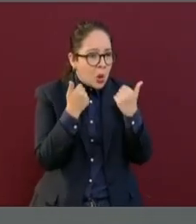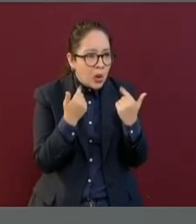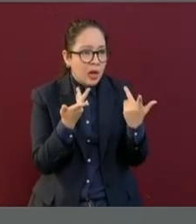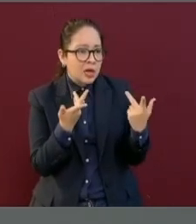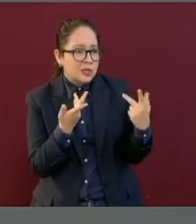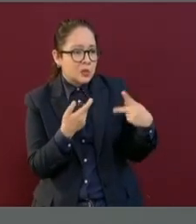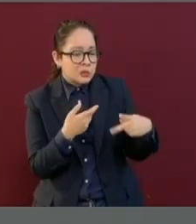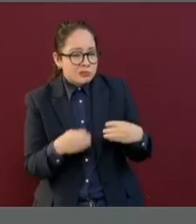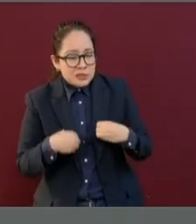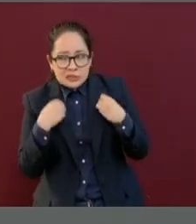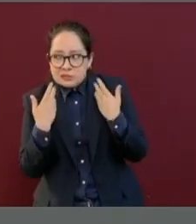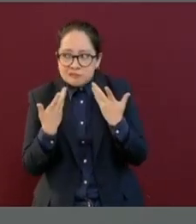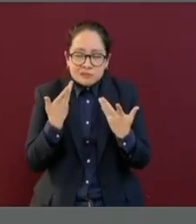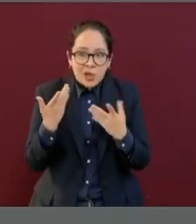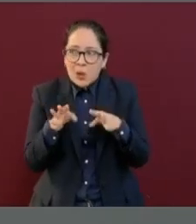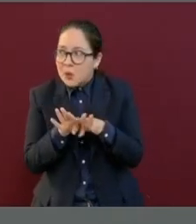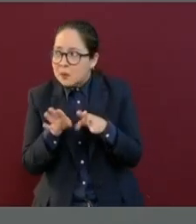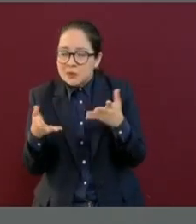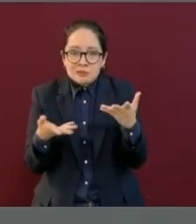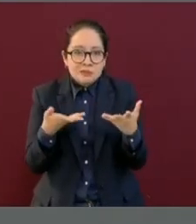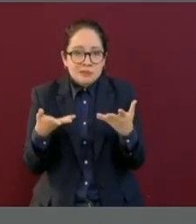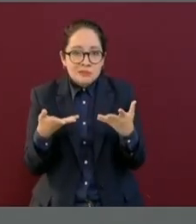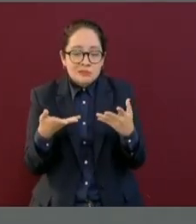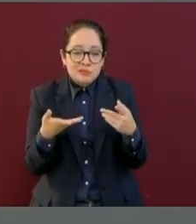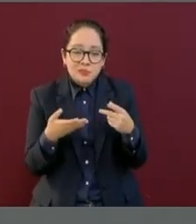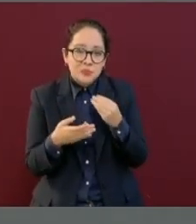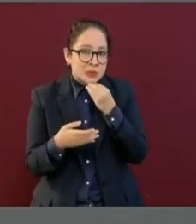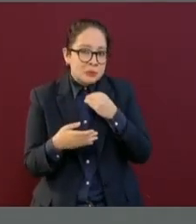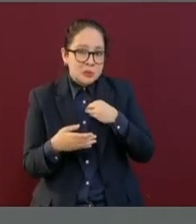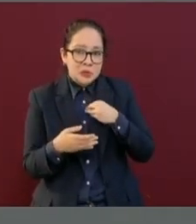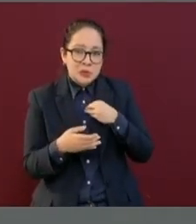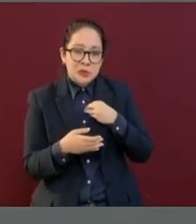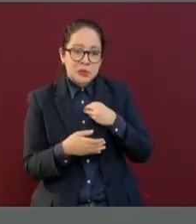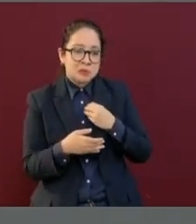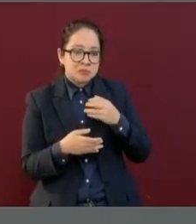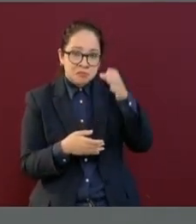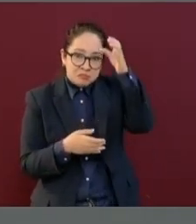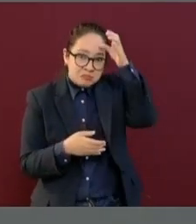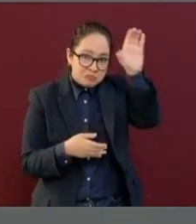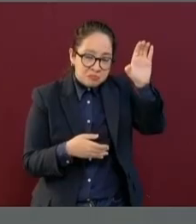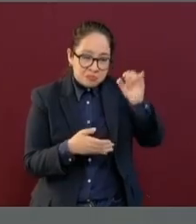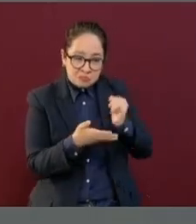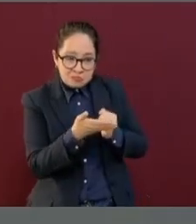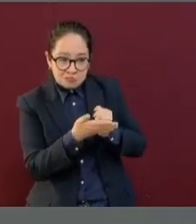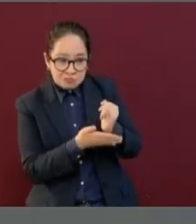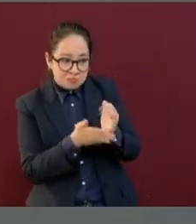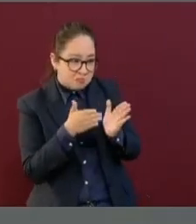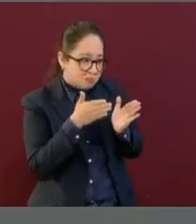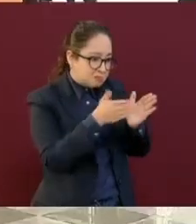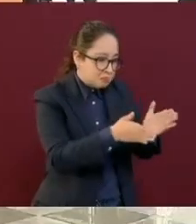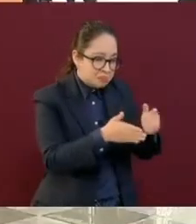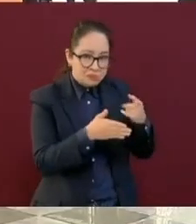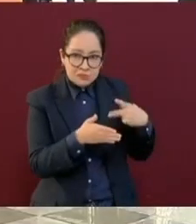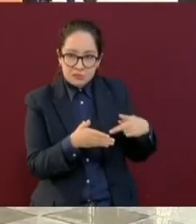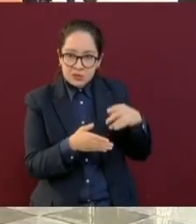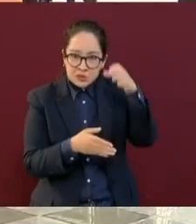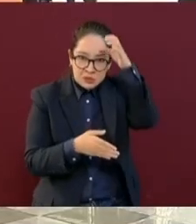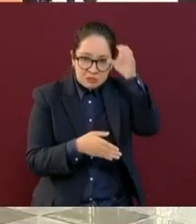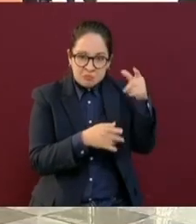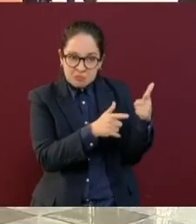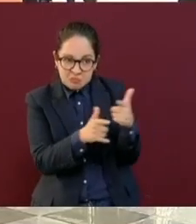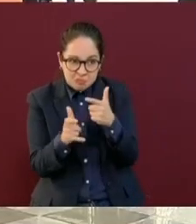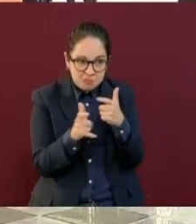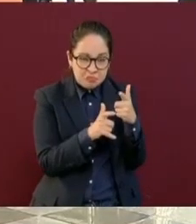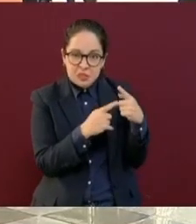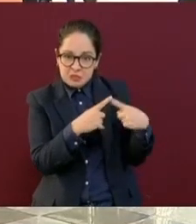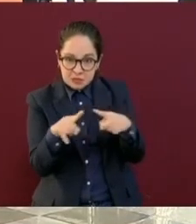optaron por la violencia, por delinquir, en